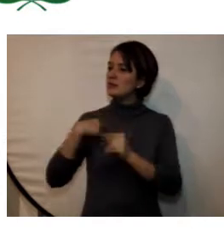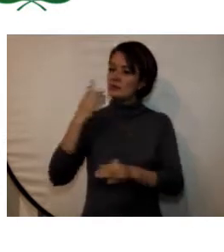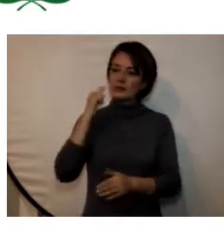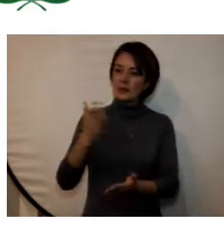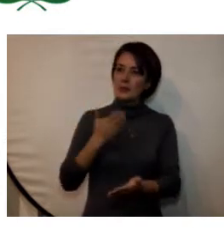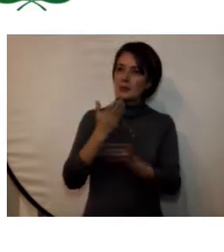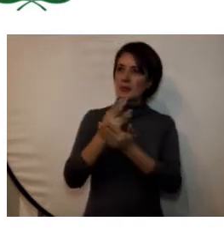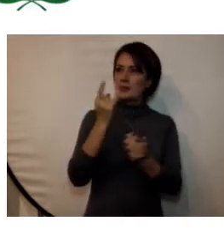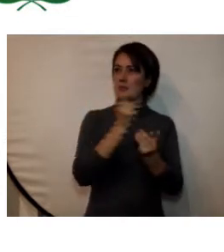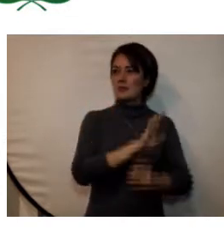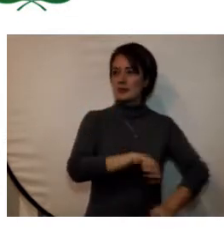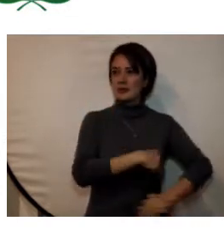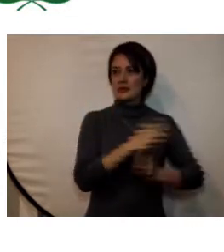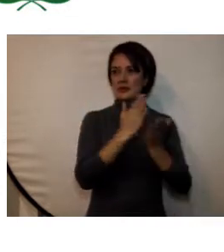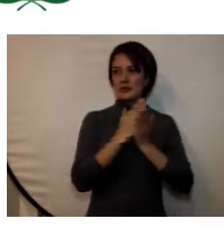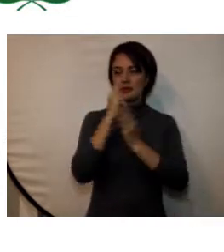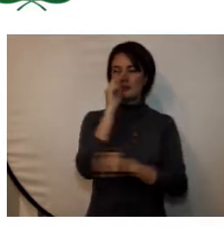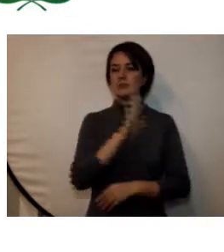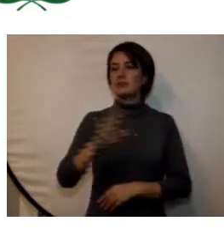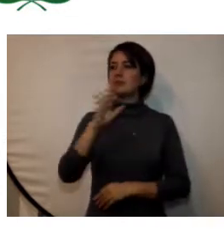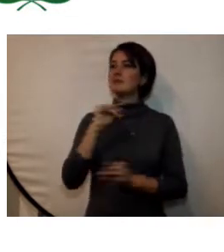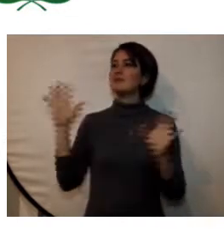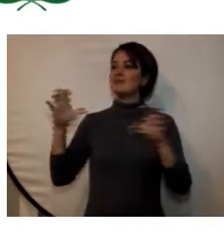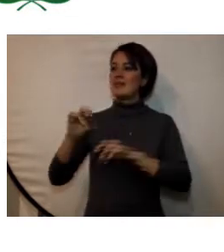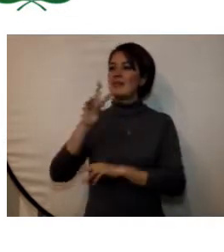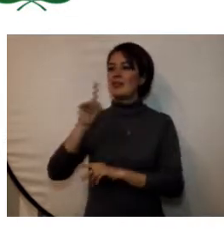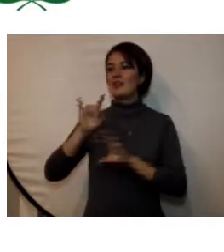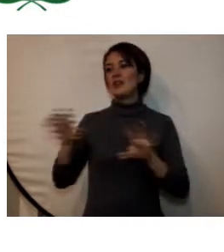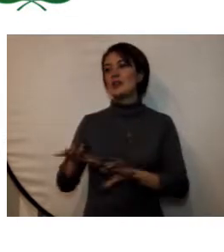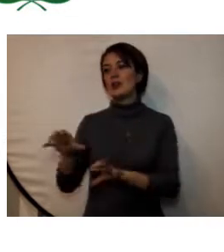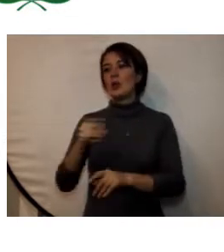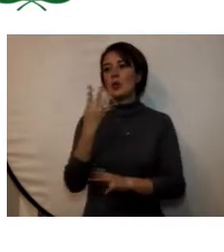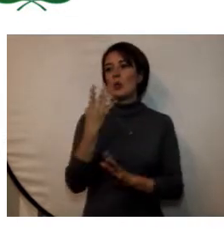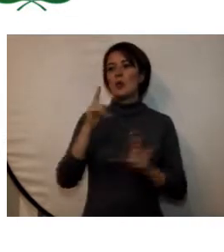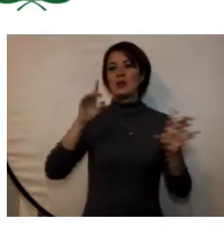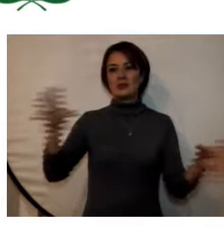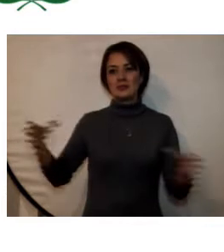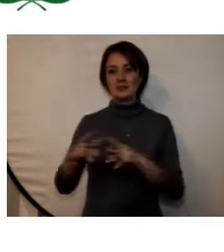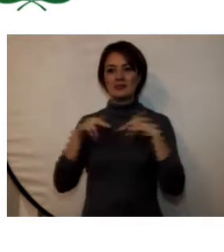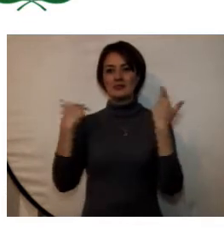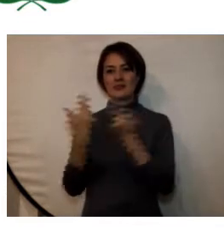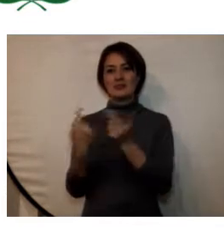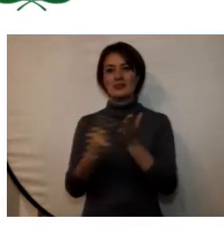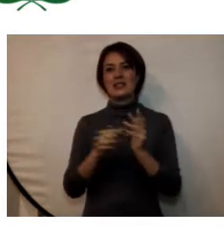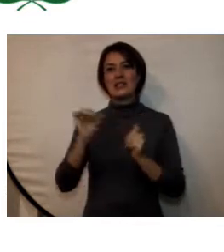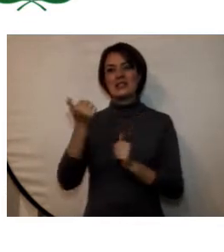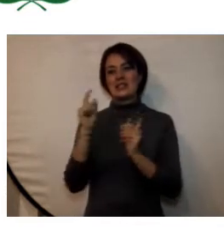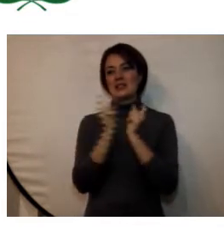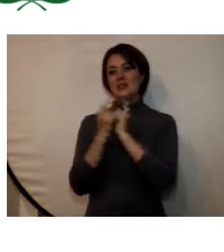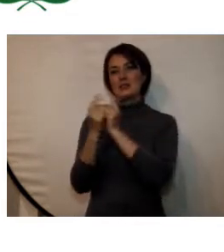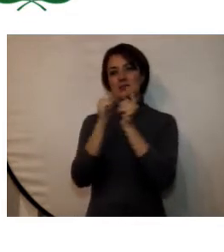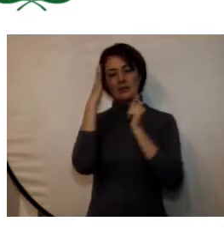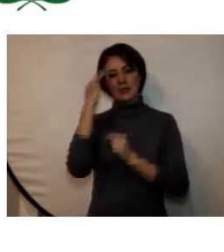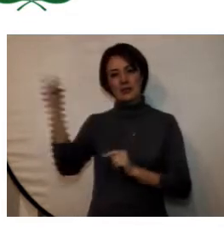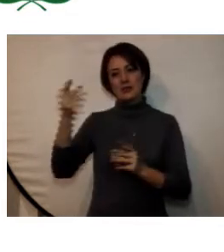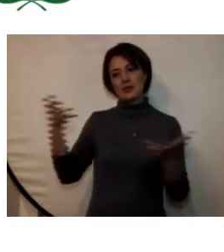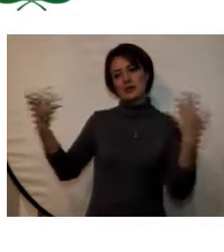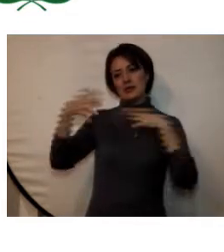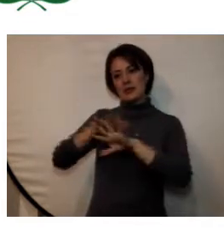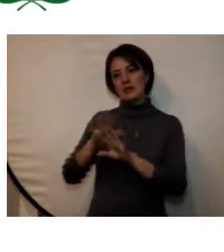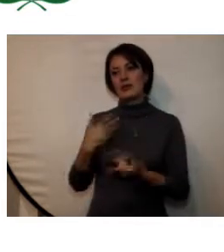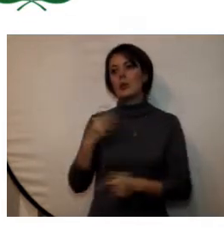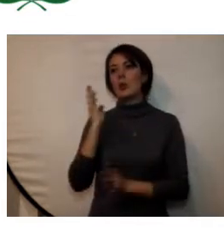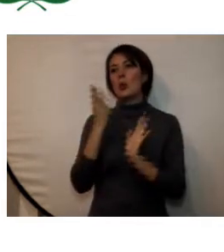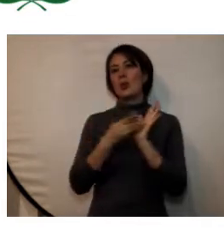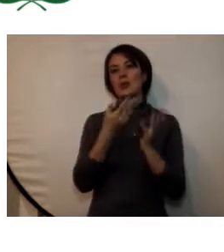ministerio de educación nacional llevó a cabo 21 eventos 4 seminarios y 10 encuentros académicos y de integración que registraron una participación de